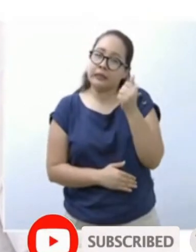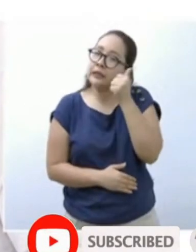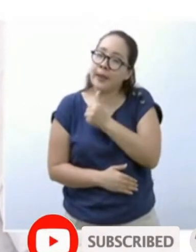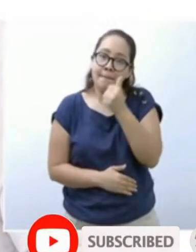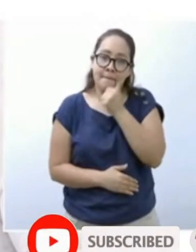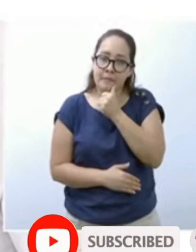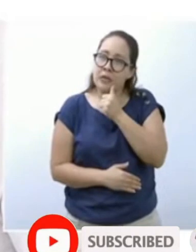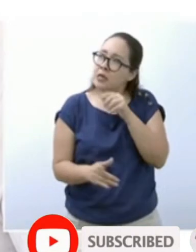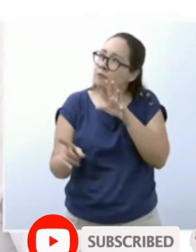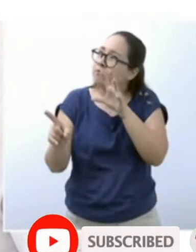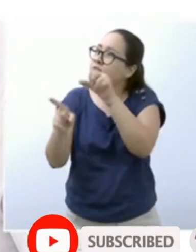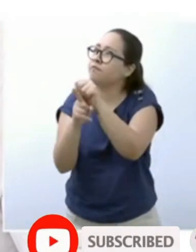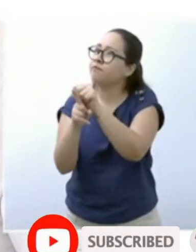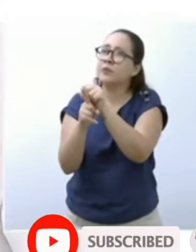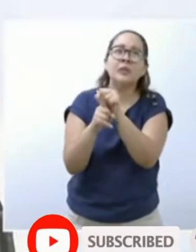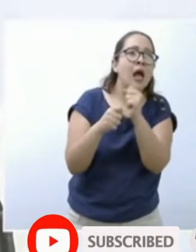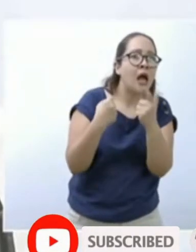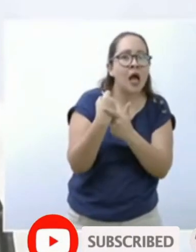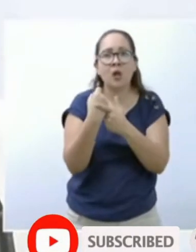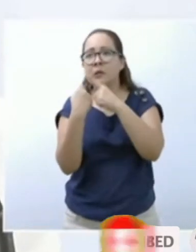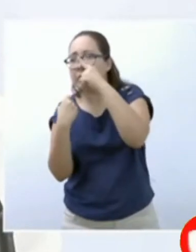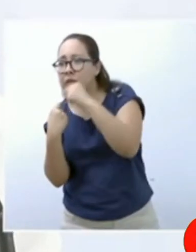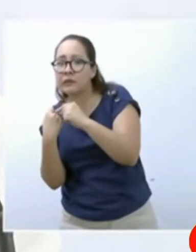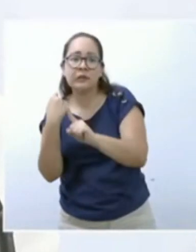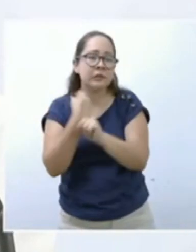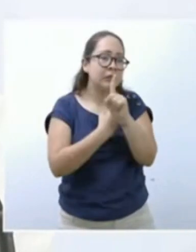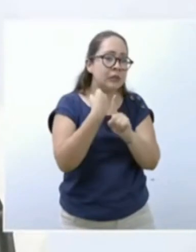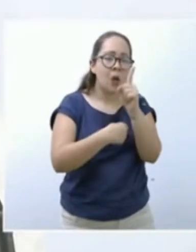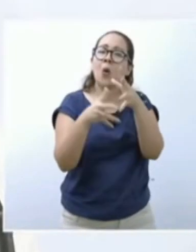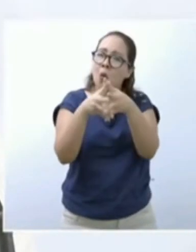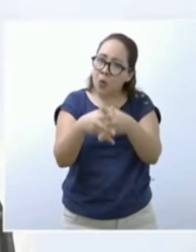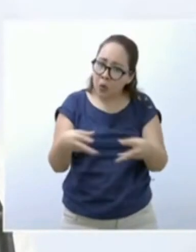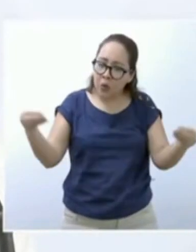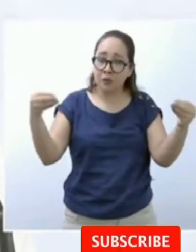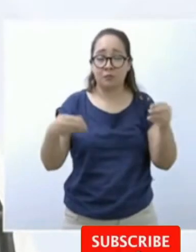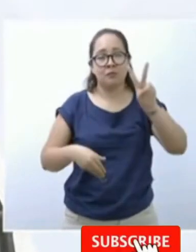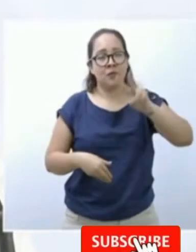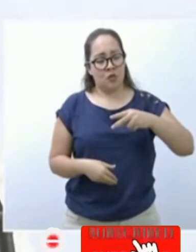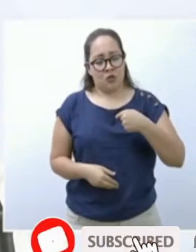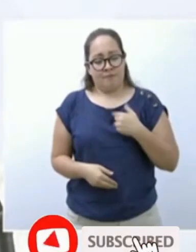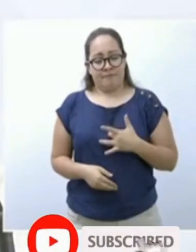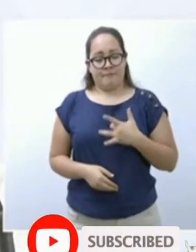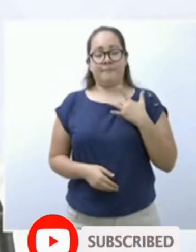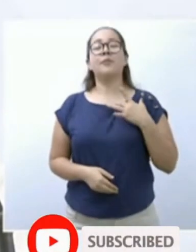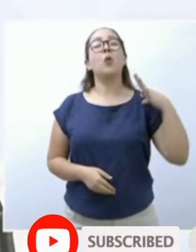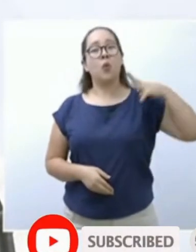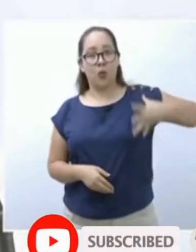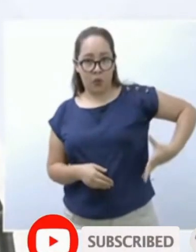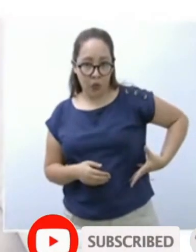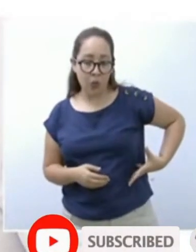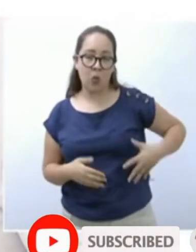sí, buscar la solución de todos los problemas. Y tengo un profundo orgullo y reconocimiento